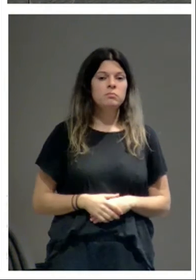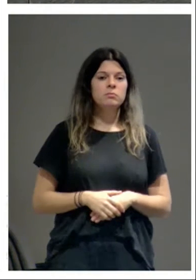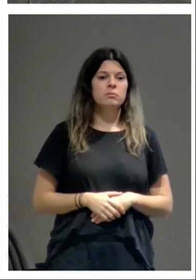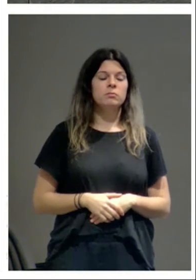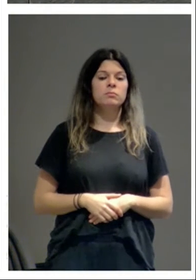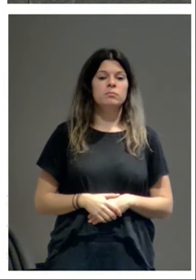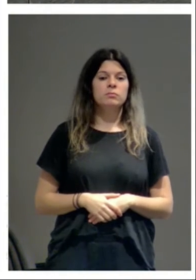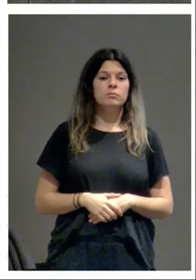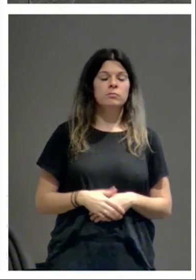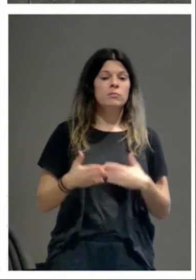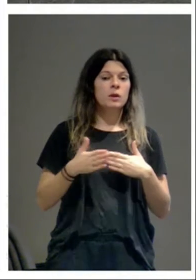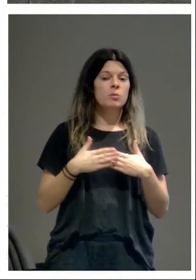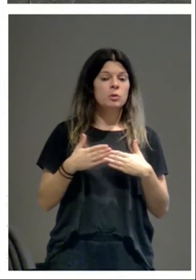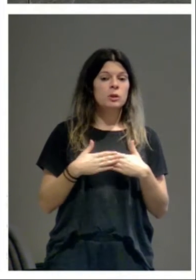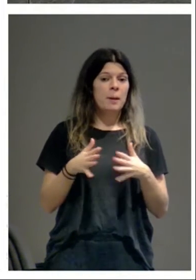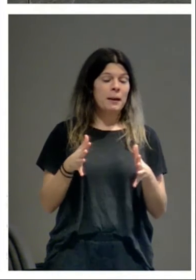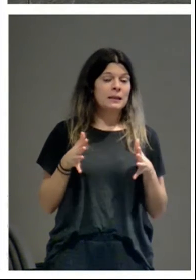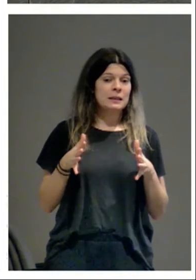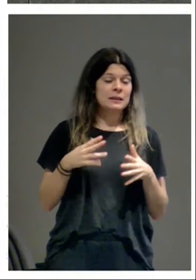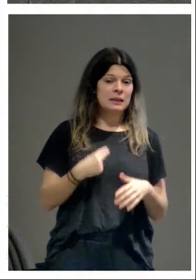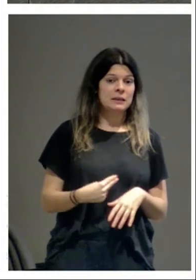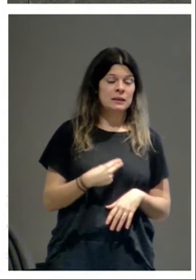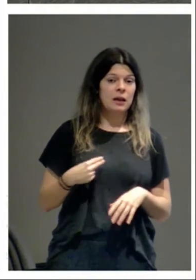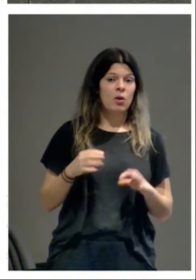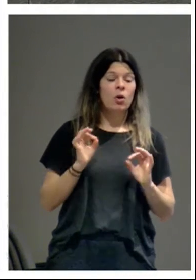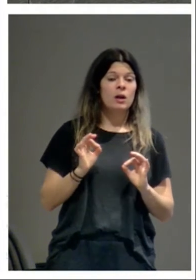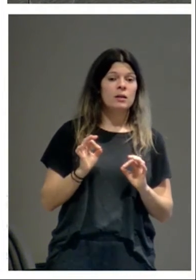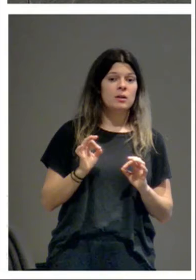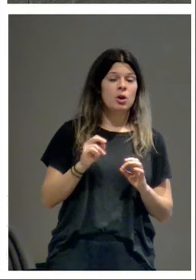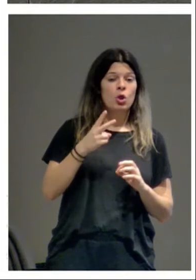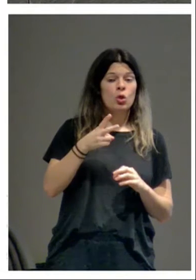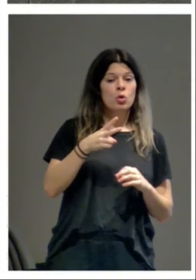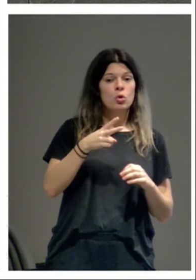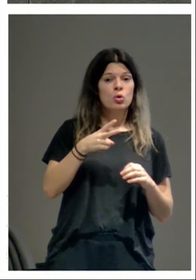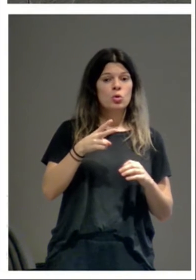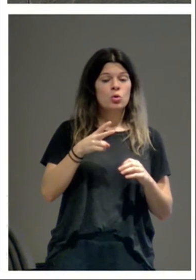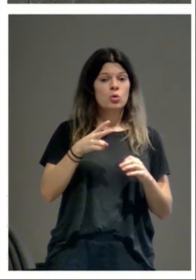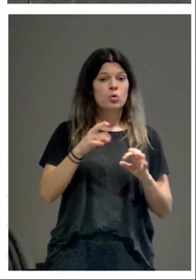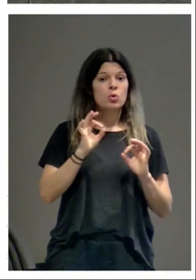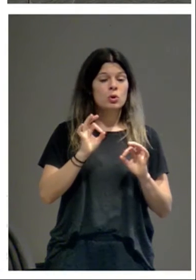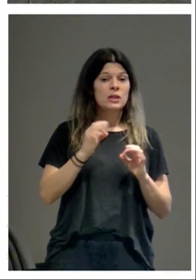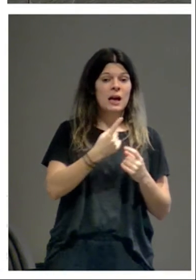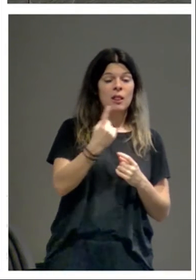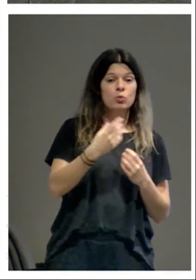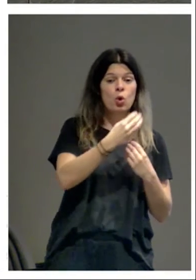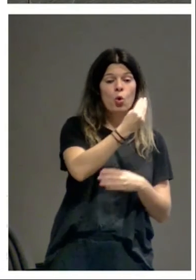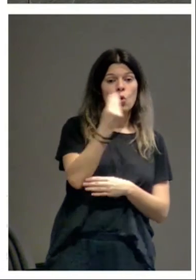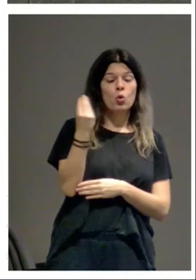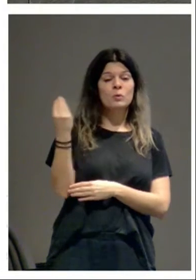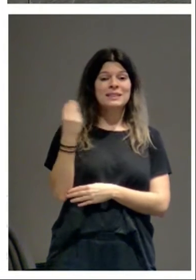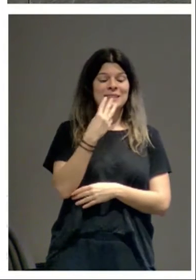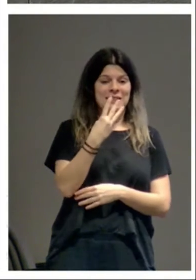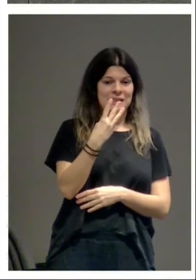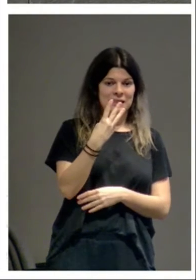La portada de platerías en Santiago tiene dos vanos, cada uno con tres columnas, aunque luego haya una común en el